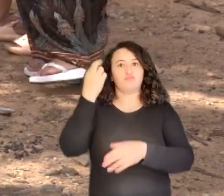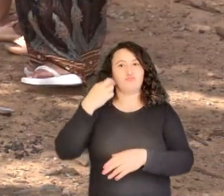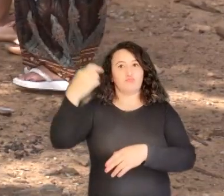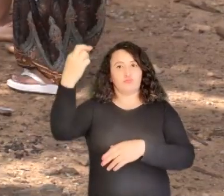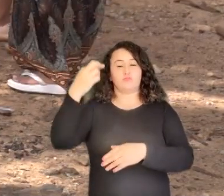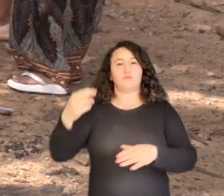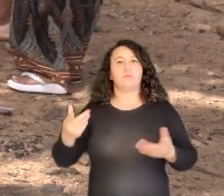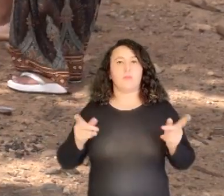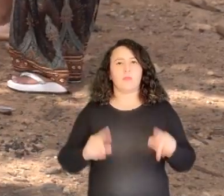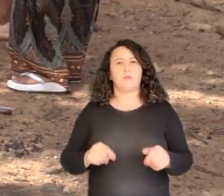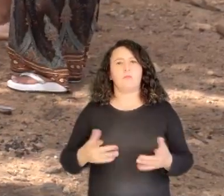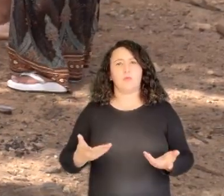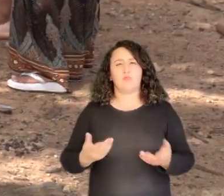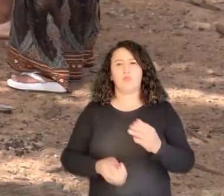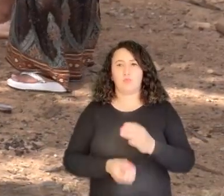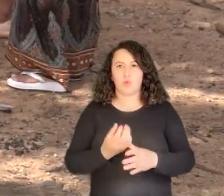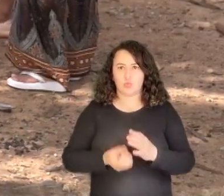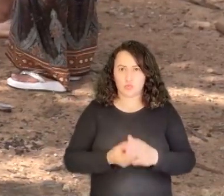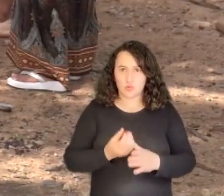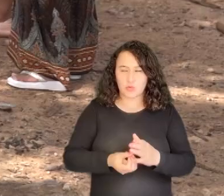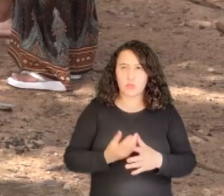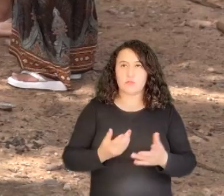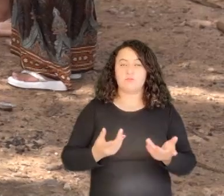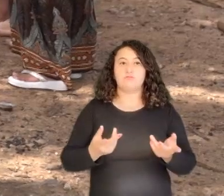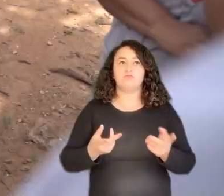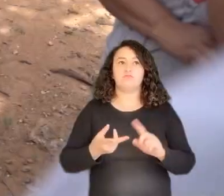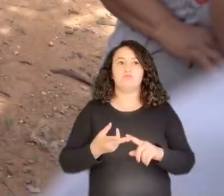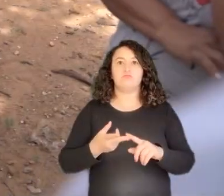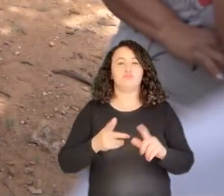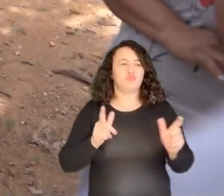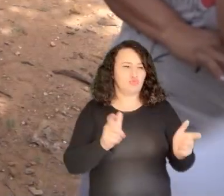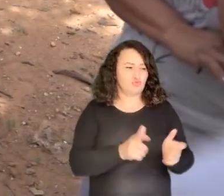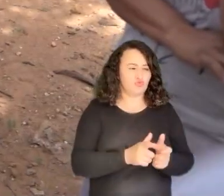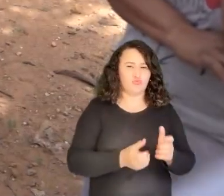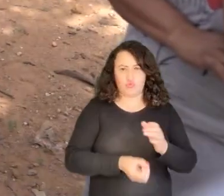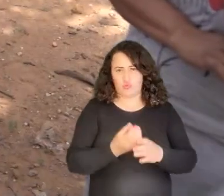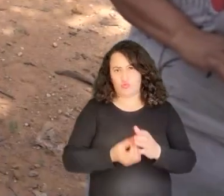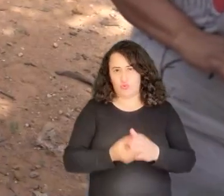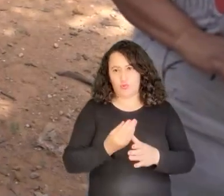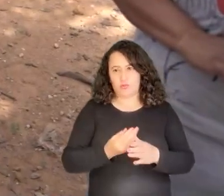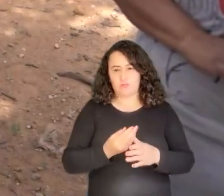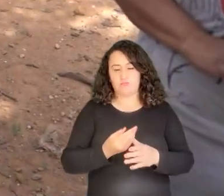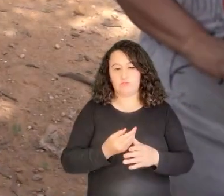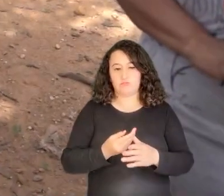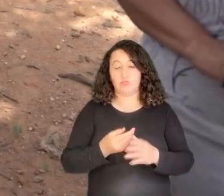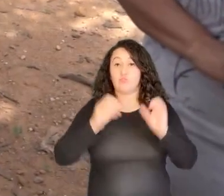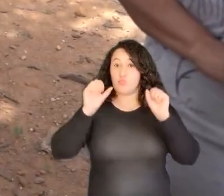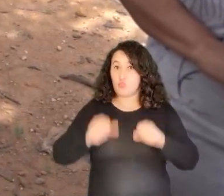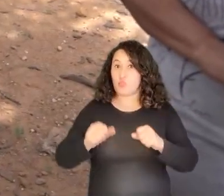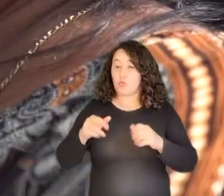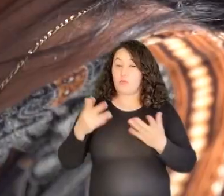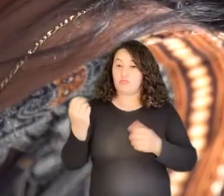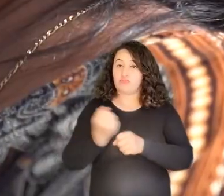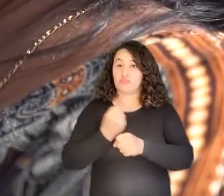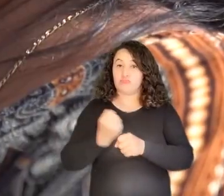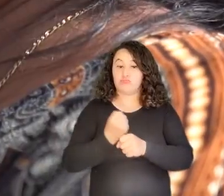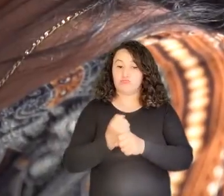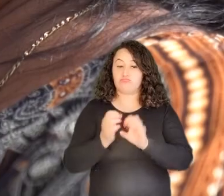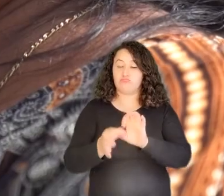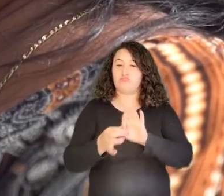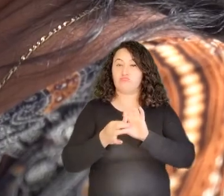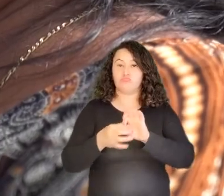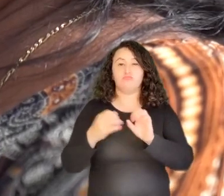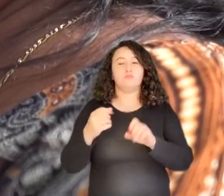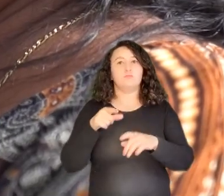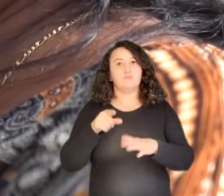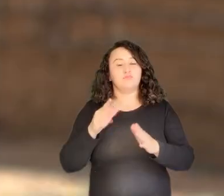sector y nos acerca a las producciones, en este caso de pequeños productores, valga la redundancia, que podamos trabajar con ellos y